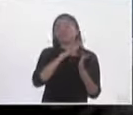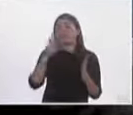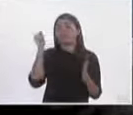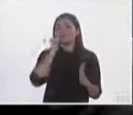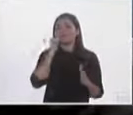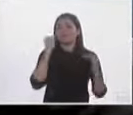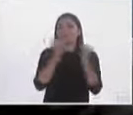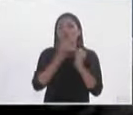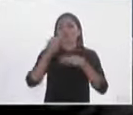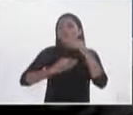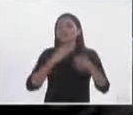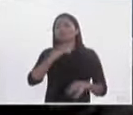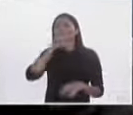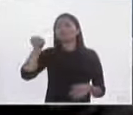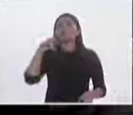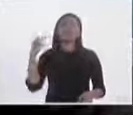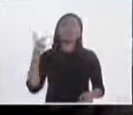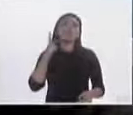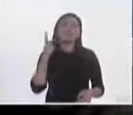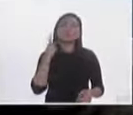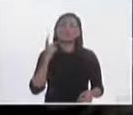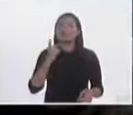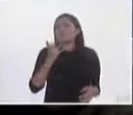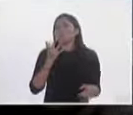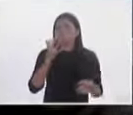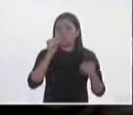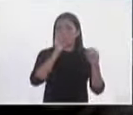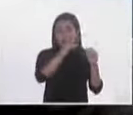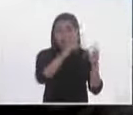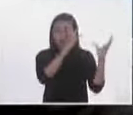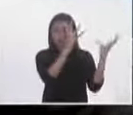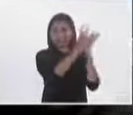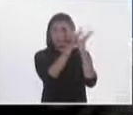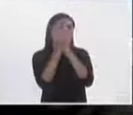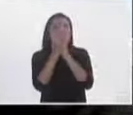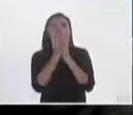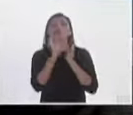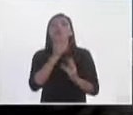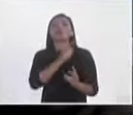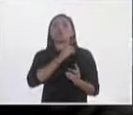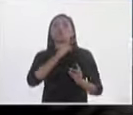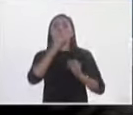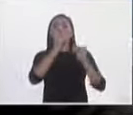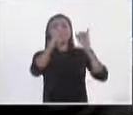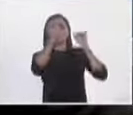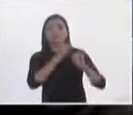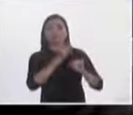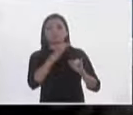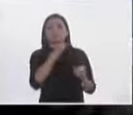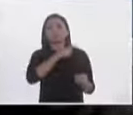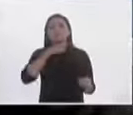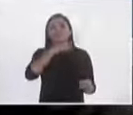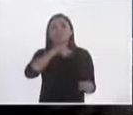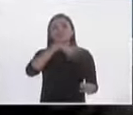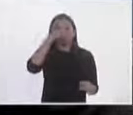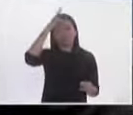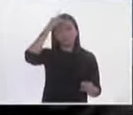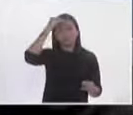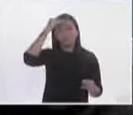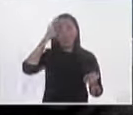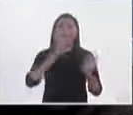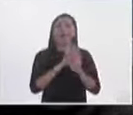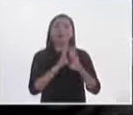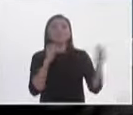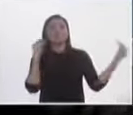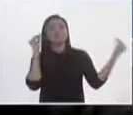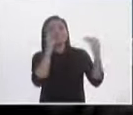todos los políticos profesionales, sean de partidos o sean independientes, aprender a negociar las agendas, aprender a negociar los intereses de sus